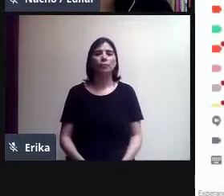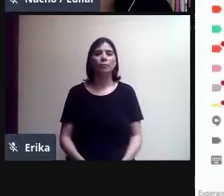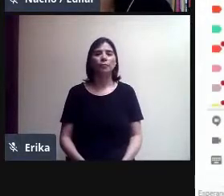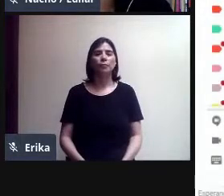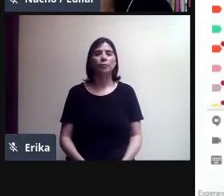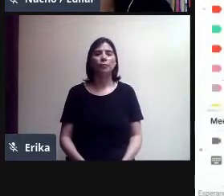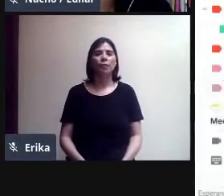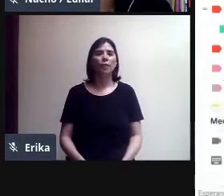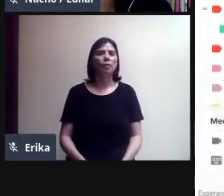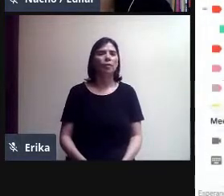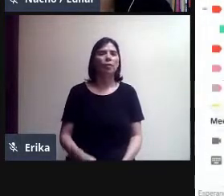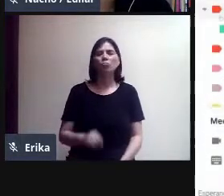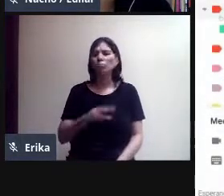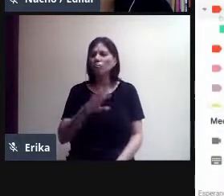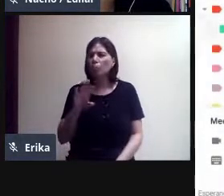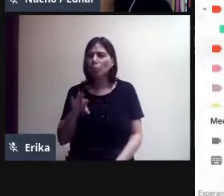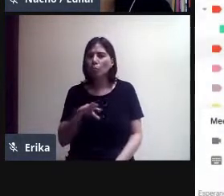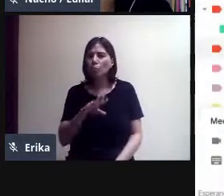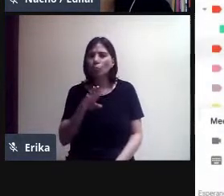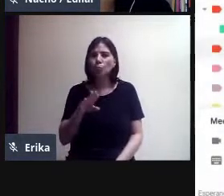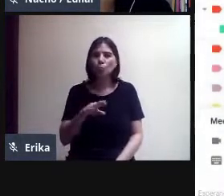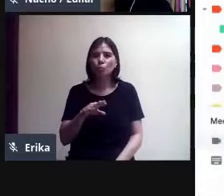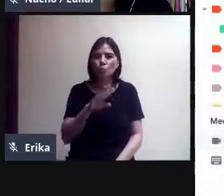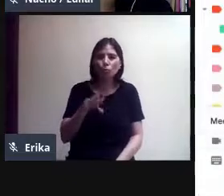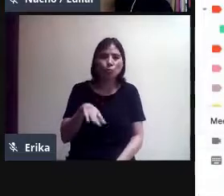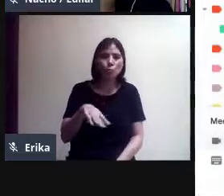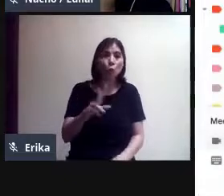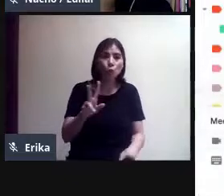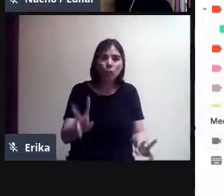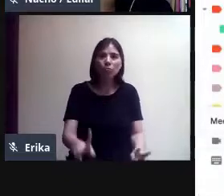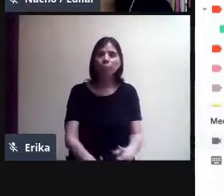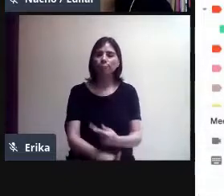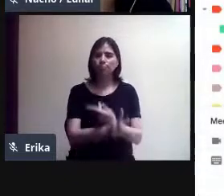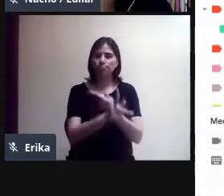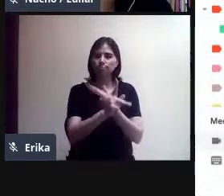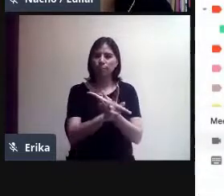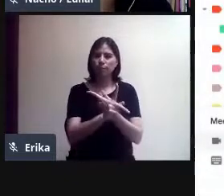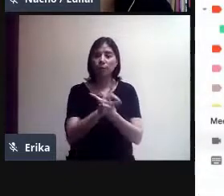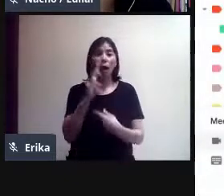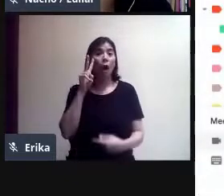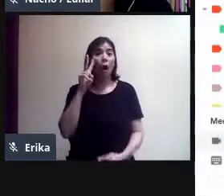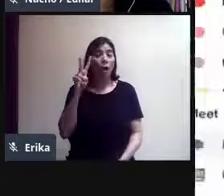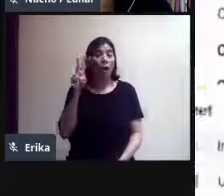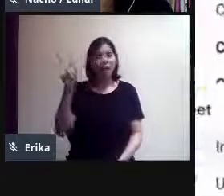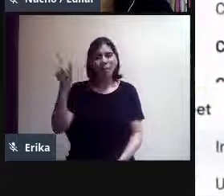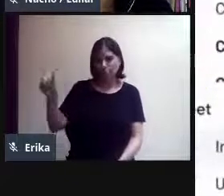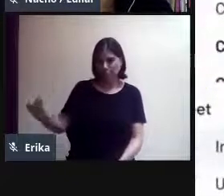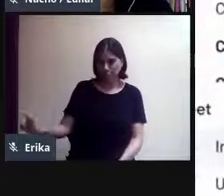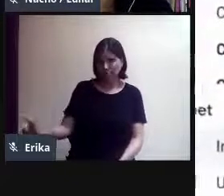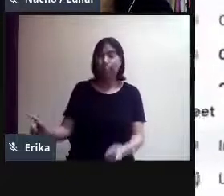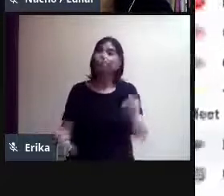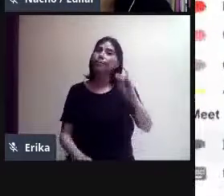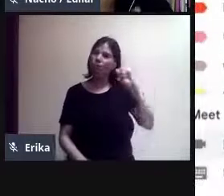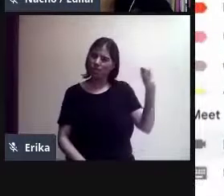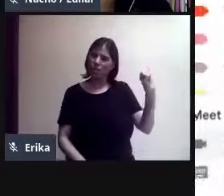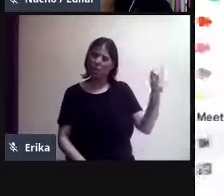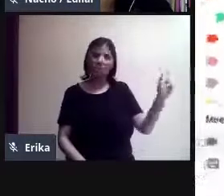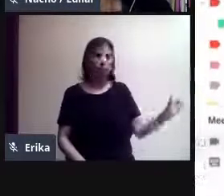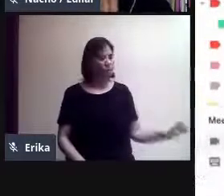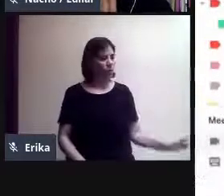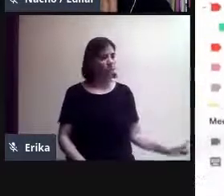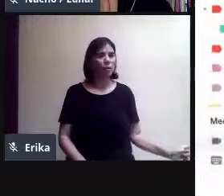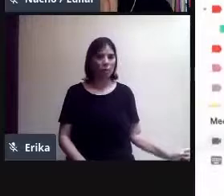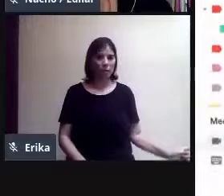Y localizo la videollamada, ¿sí? Observen que aquí del lado inferior izquierdo, aquí